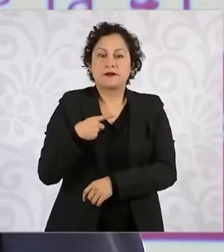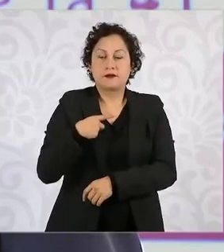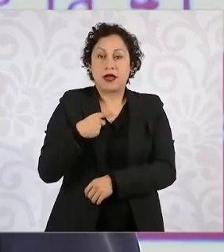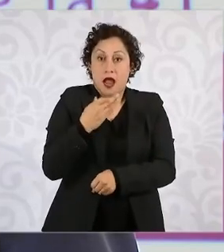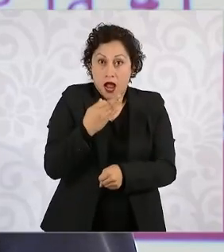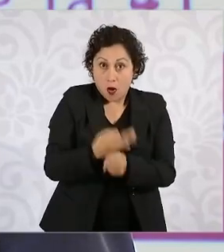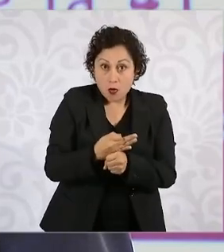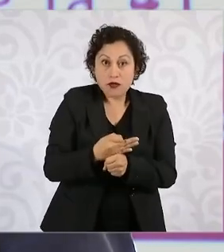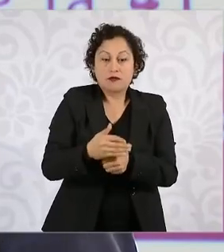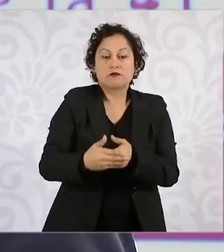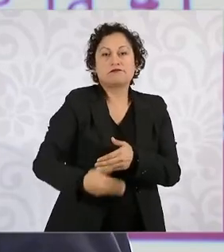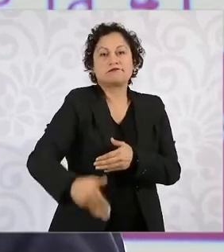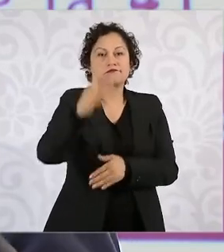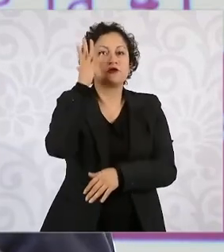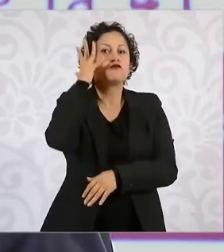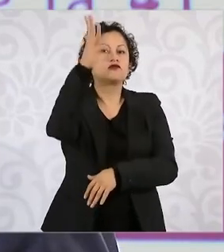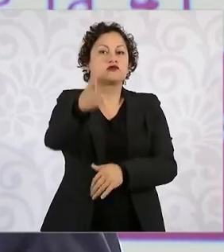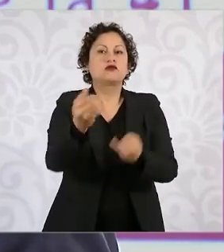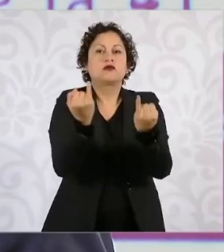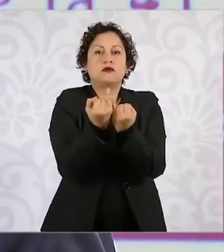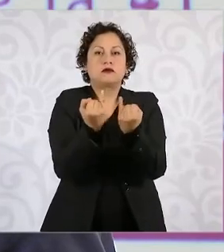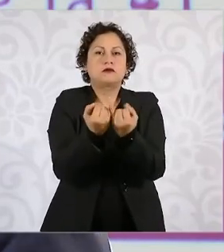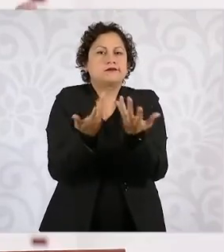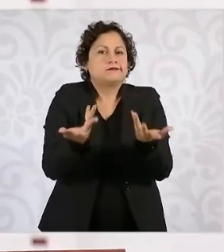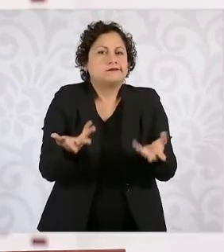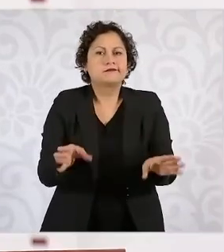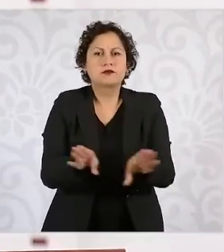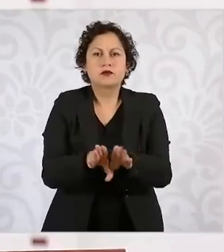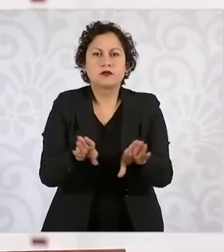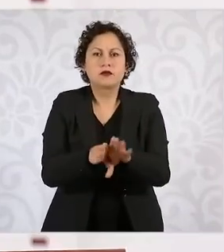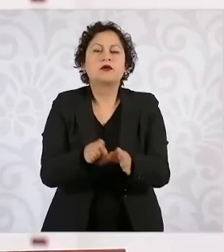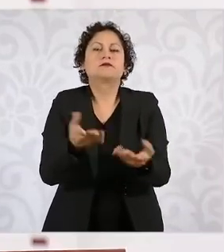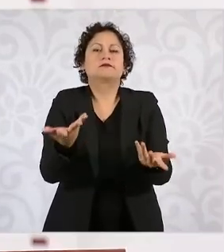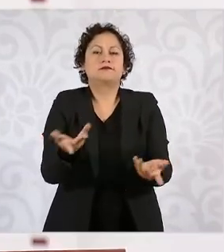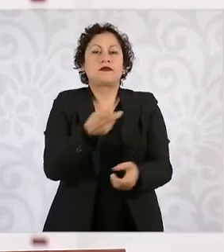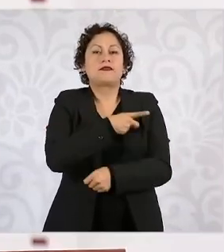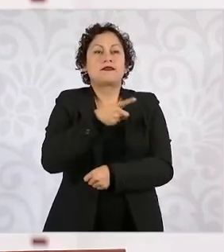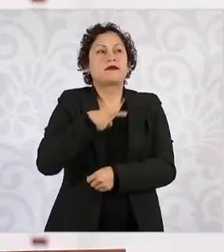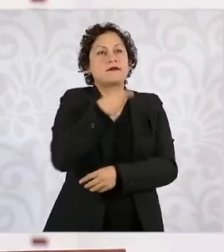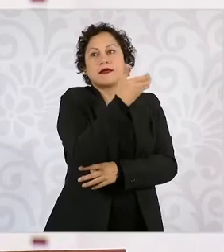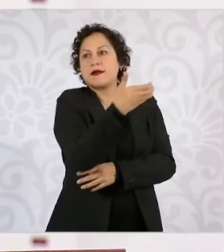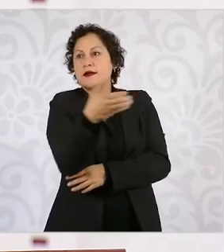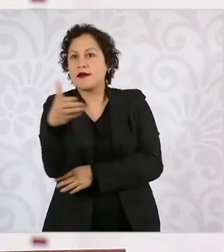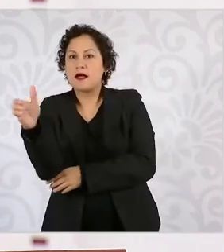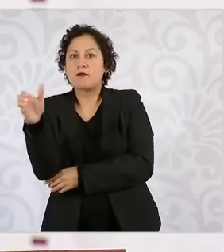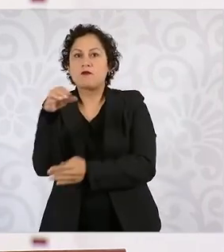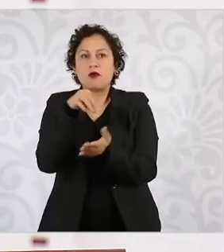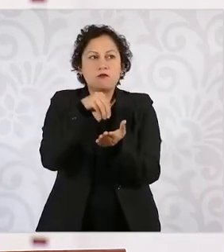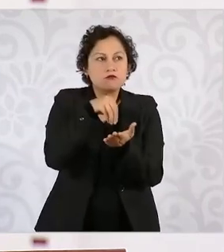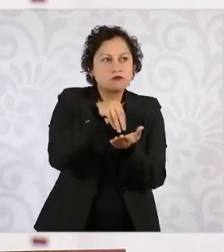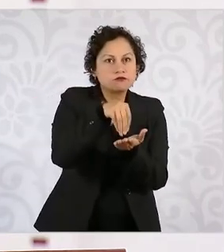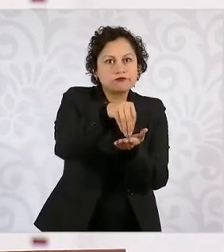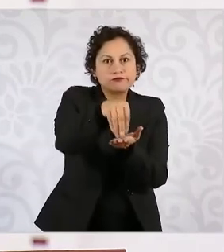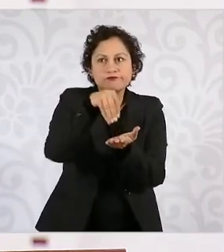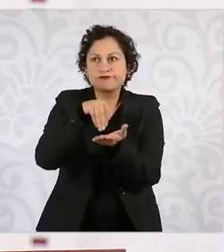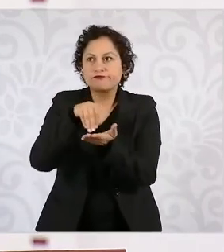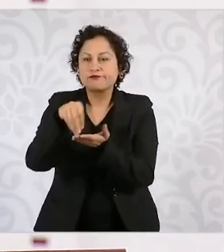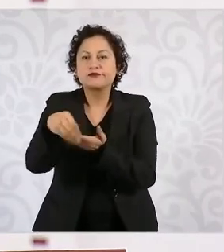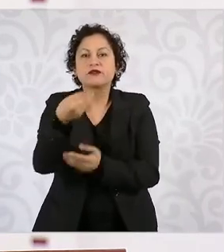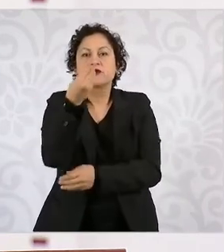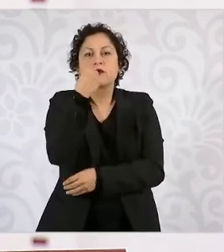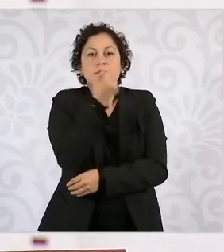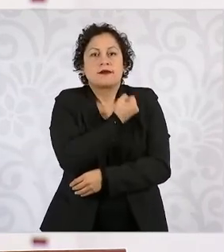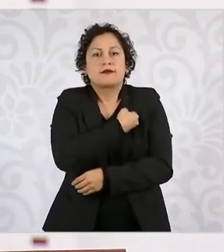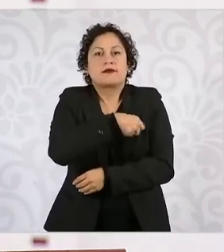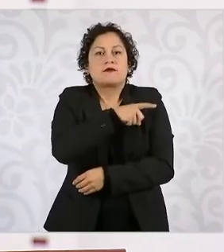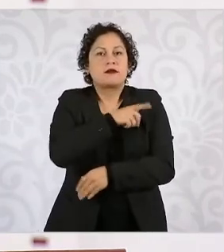Eso quiere decir, por supuesto, producir más alimentos saludables, pero quiere decir también el bienestar de